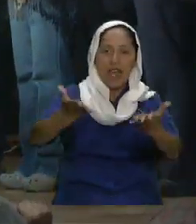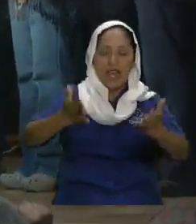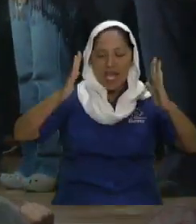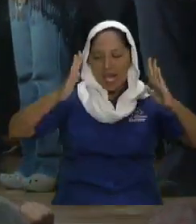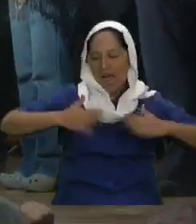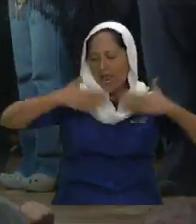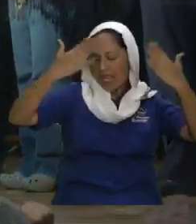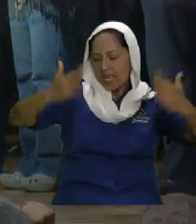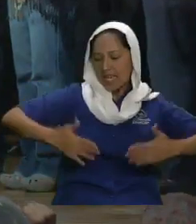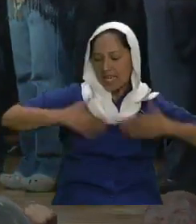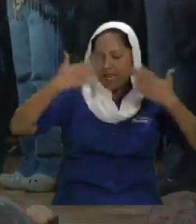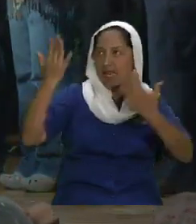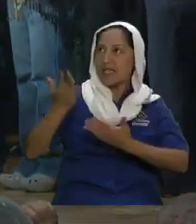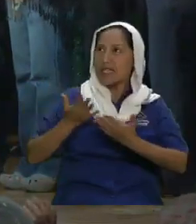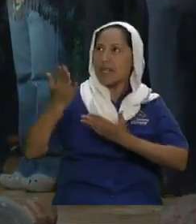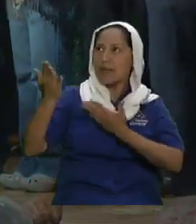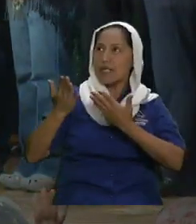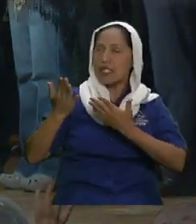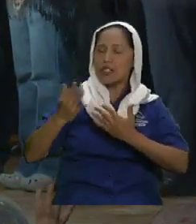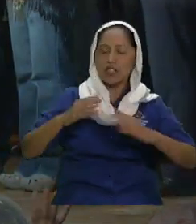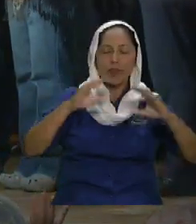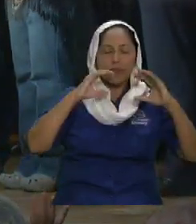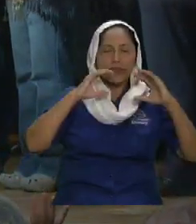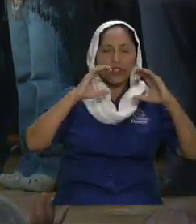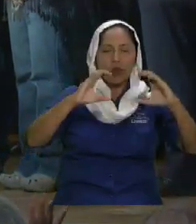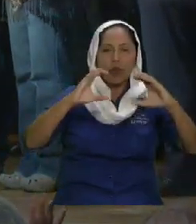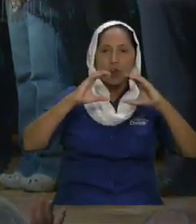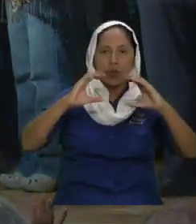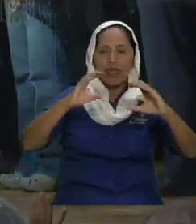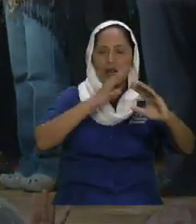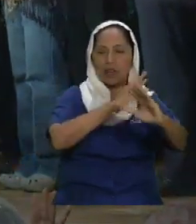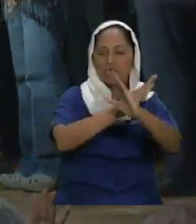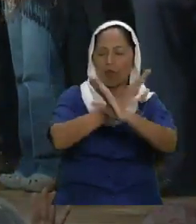nombre de Jesús guárdalos cuídalos protégelos